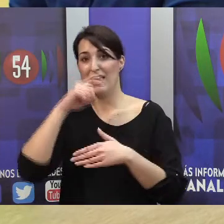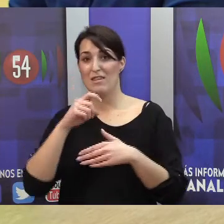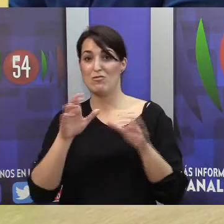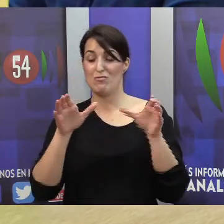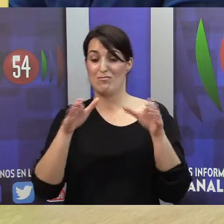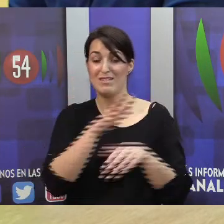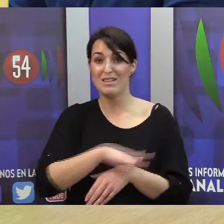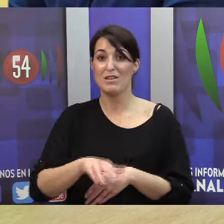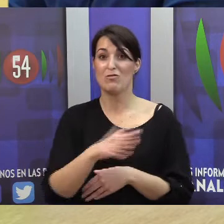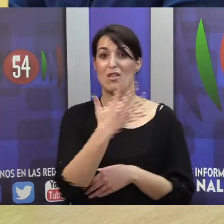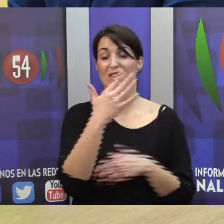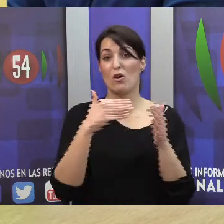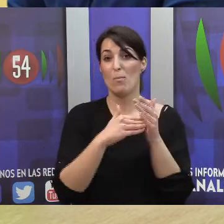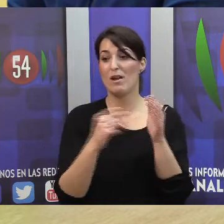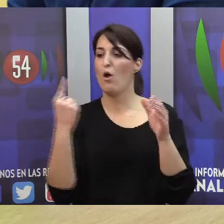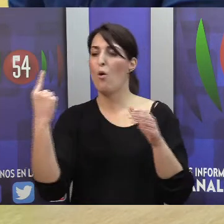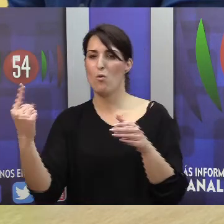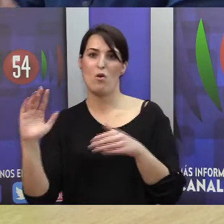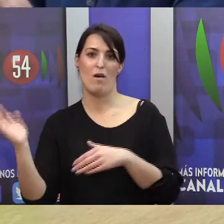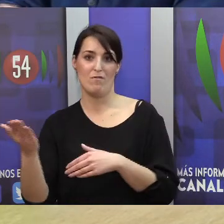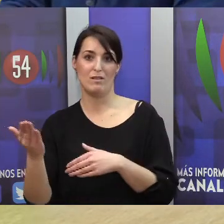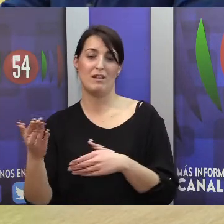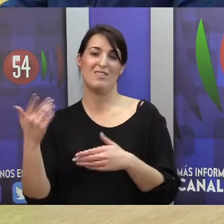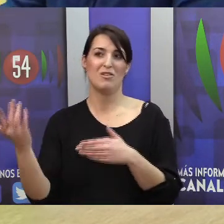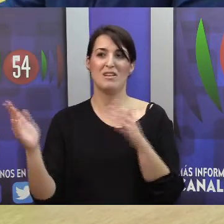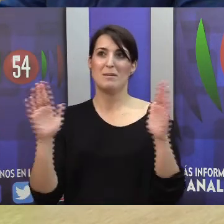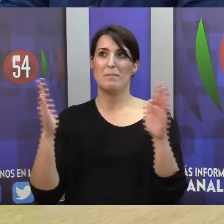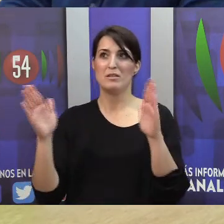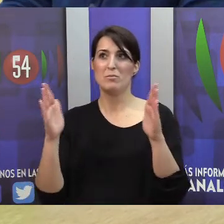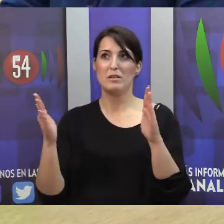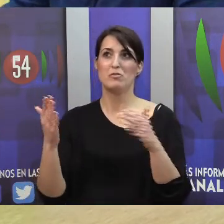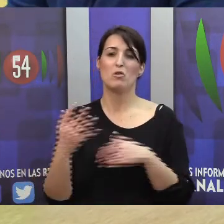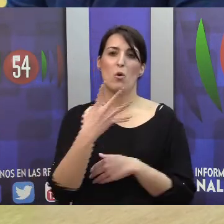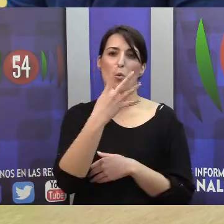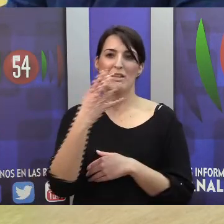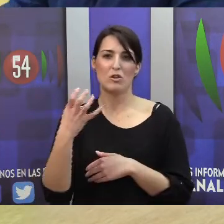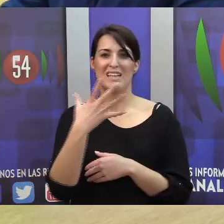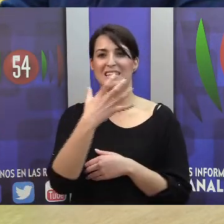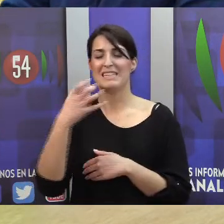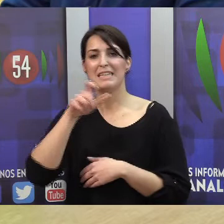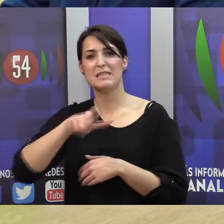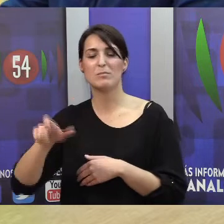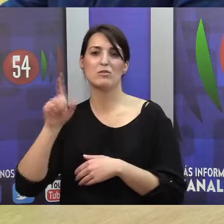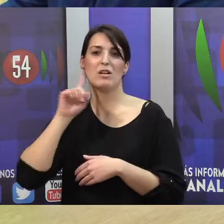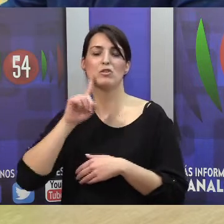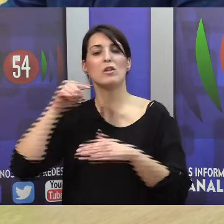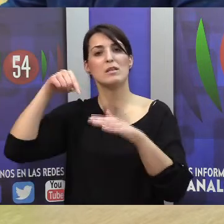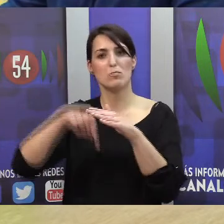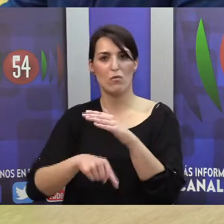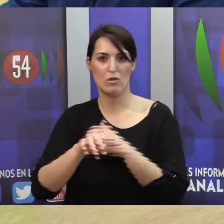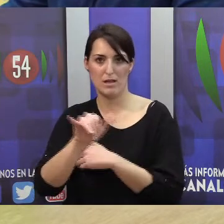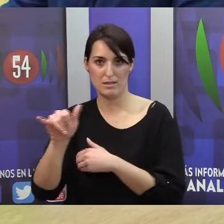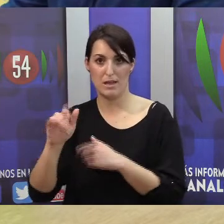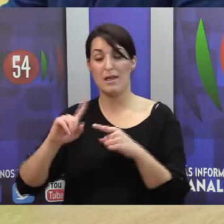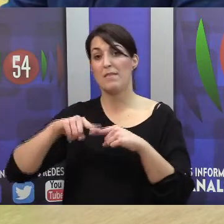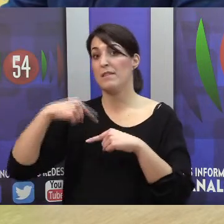niños pequeños hasta adultos de unas 400-500 personas sordas profundas. Luego ya si